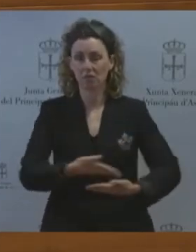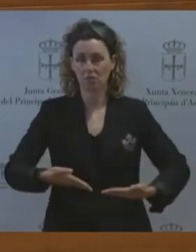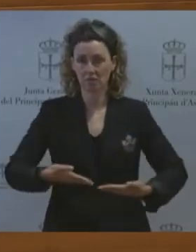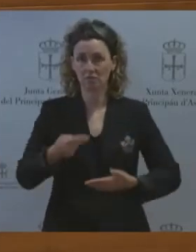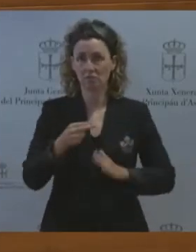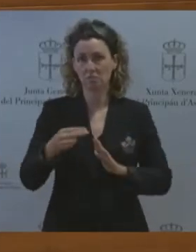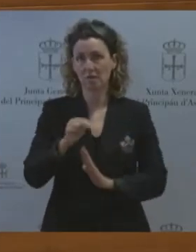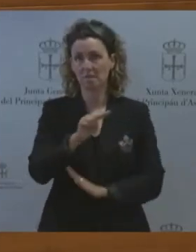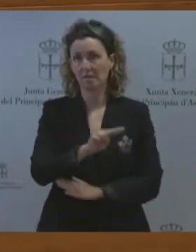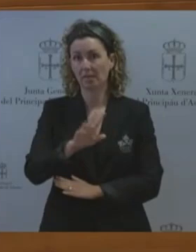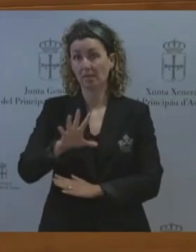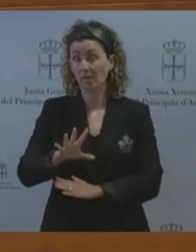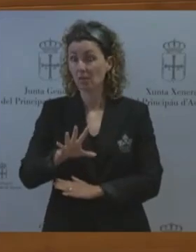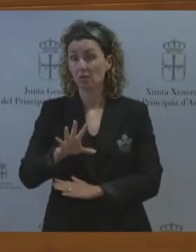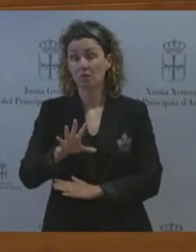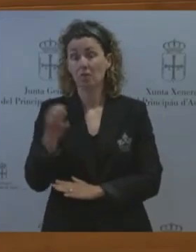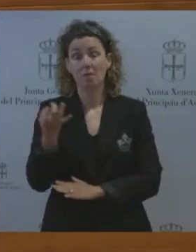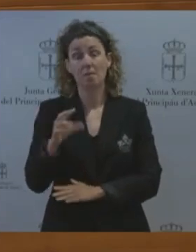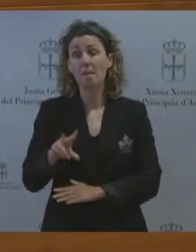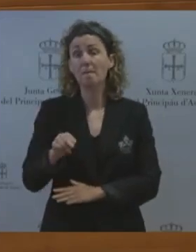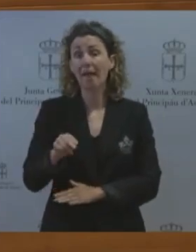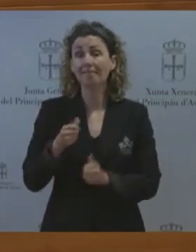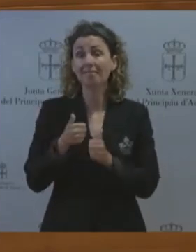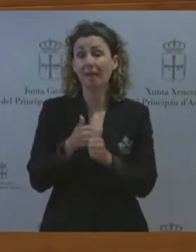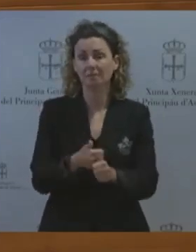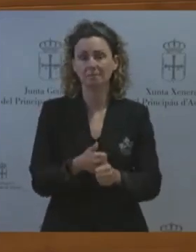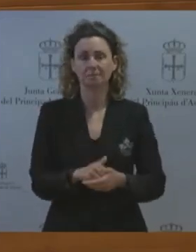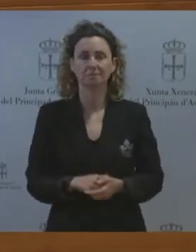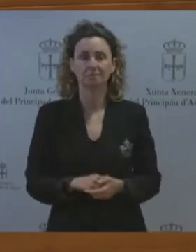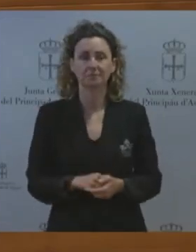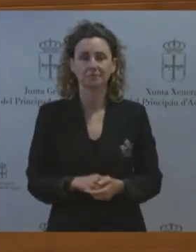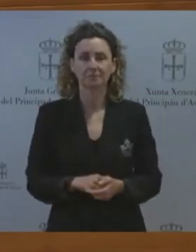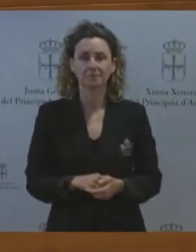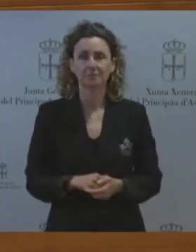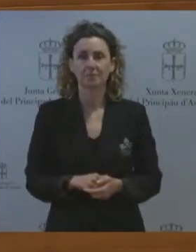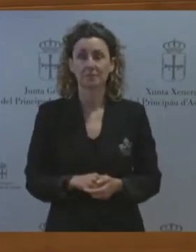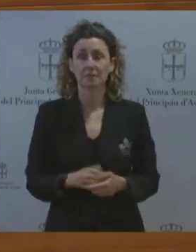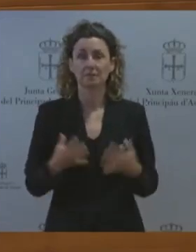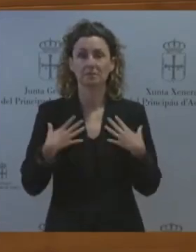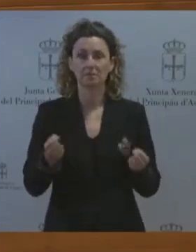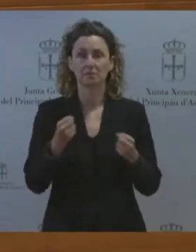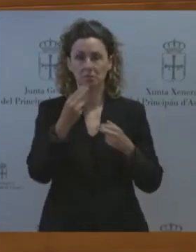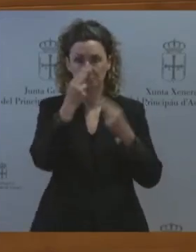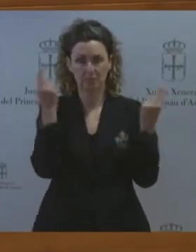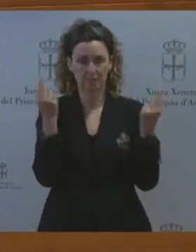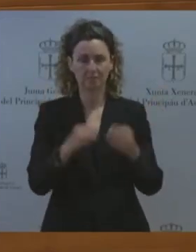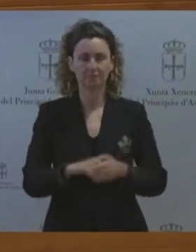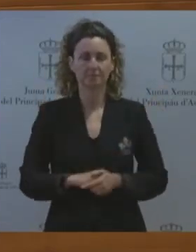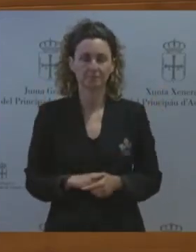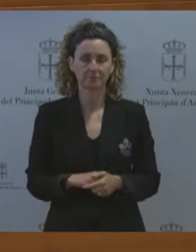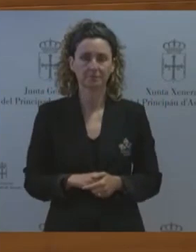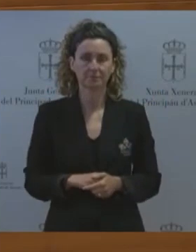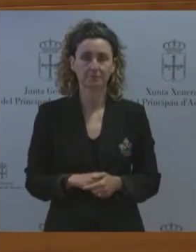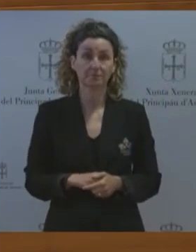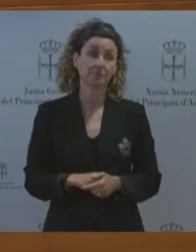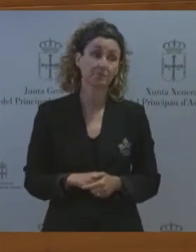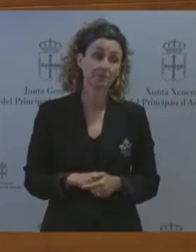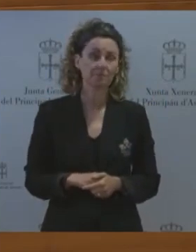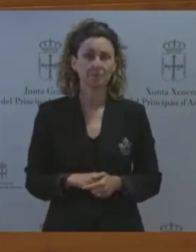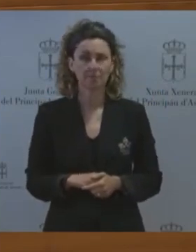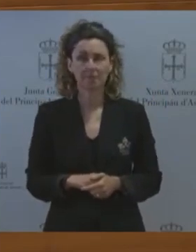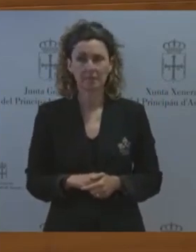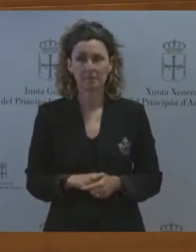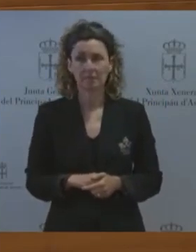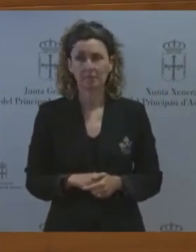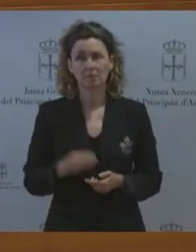en cuarto lugar le quiero mencionar la sanidad pública dado que no ha habido servicio en Asturias tan importante que se haya deteriorado